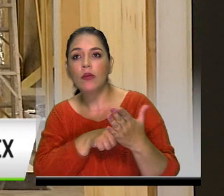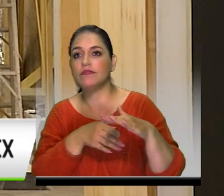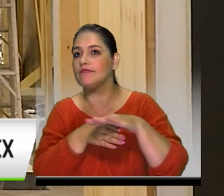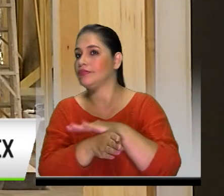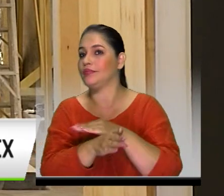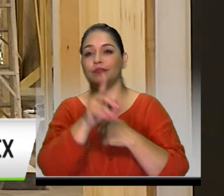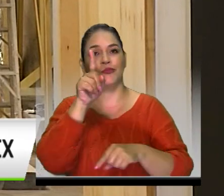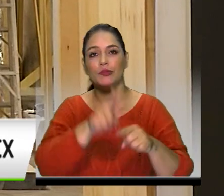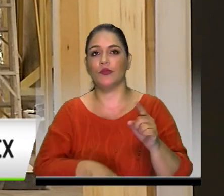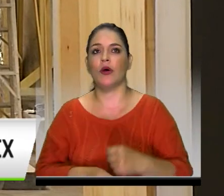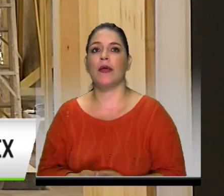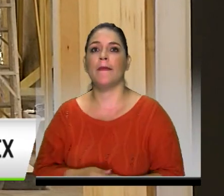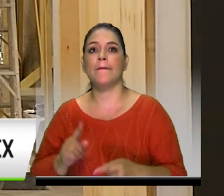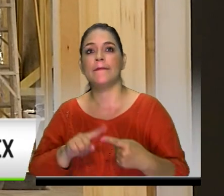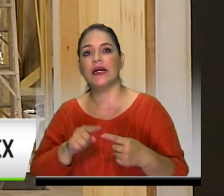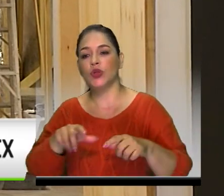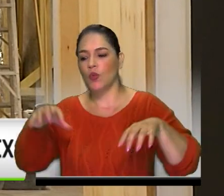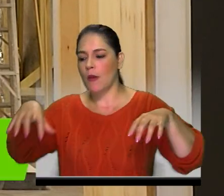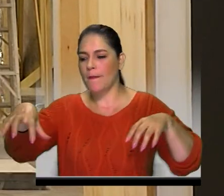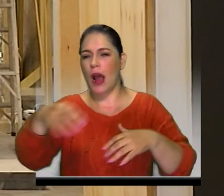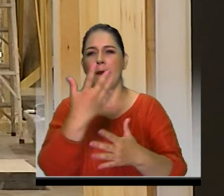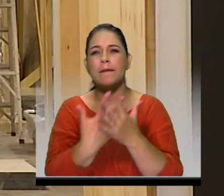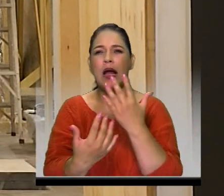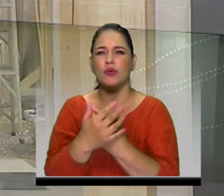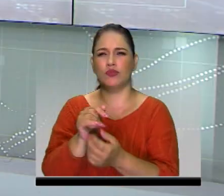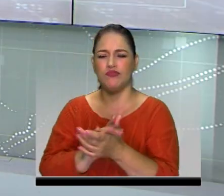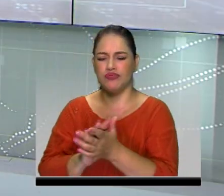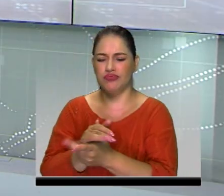instalarán estaciones para la desinfección de las manos.